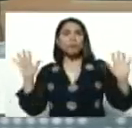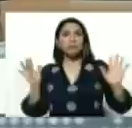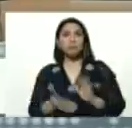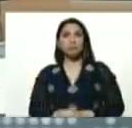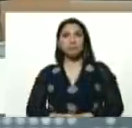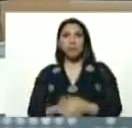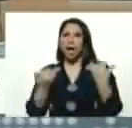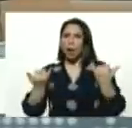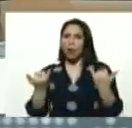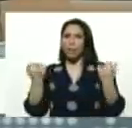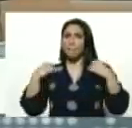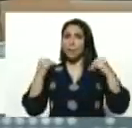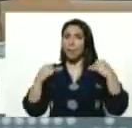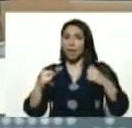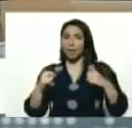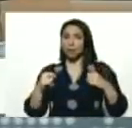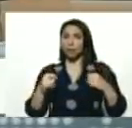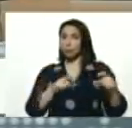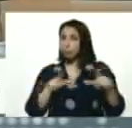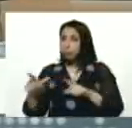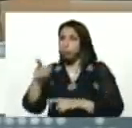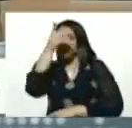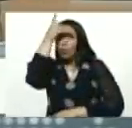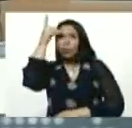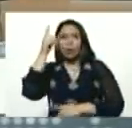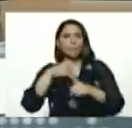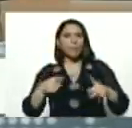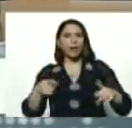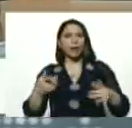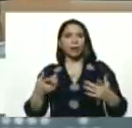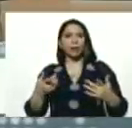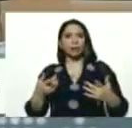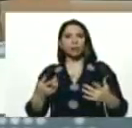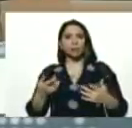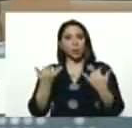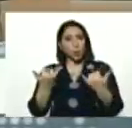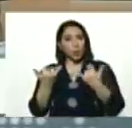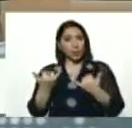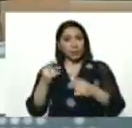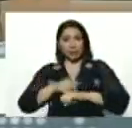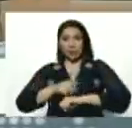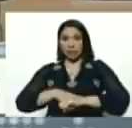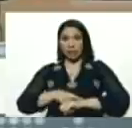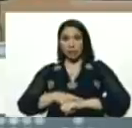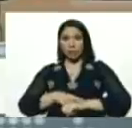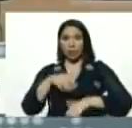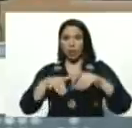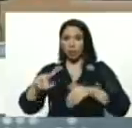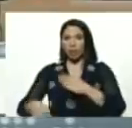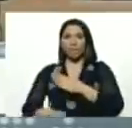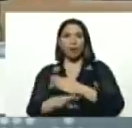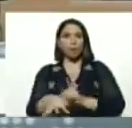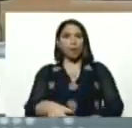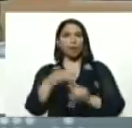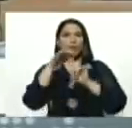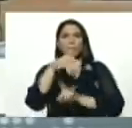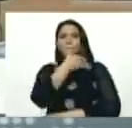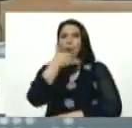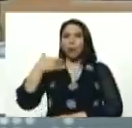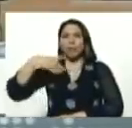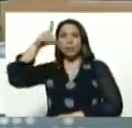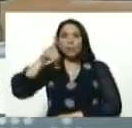ahora prepararnos, Diosdado, para cabalgar el tiempo electoral, vamos a elegir los mejores